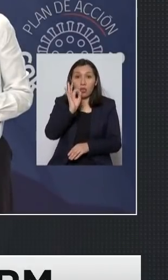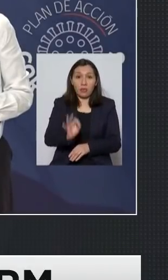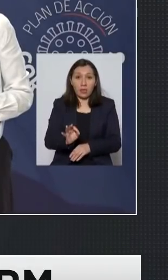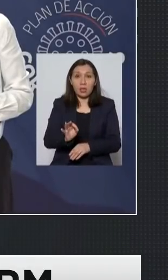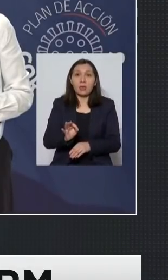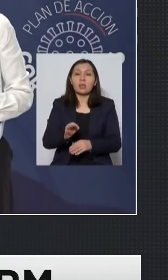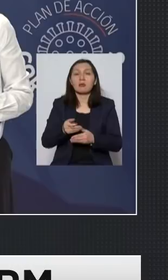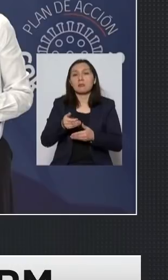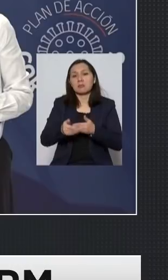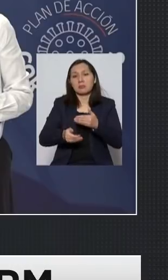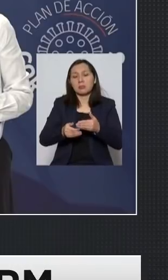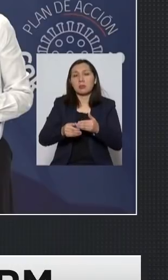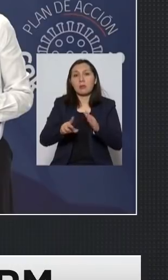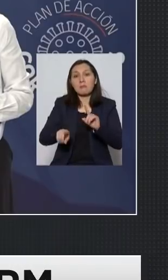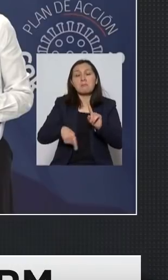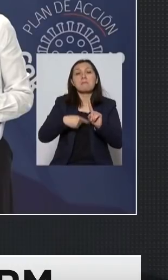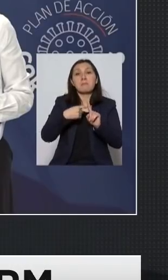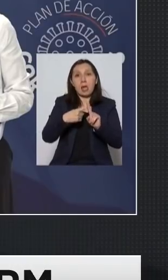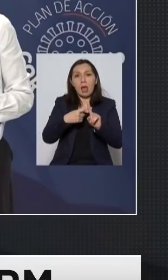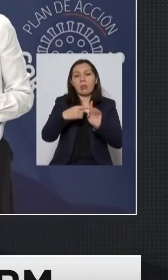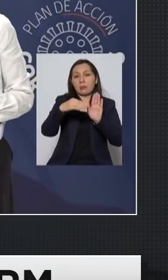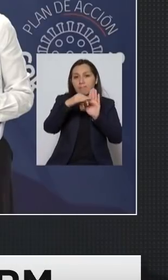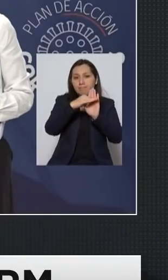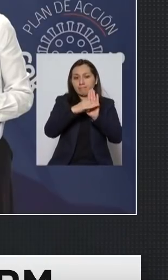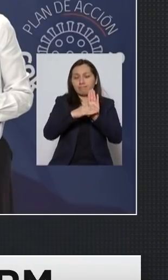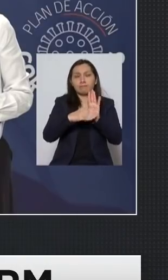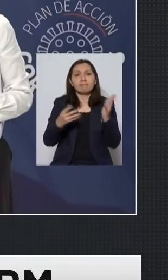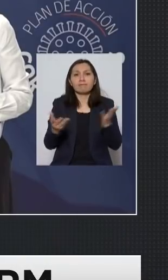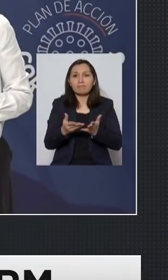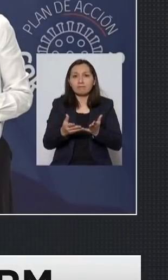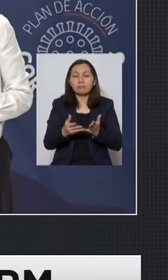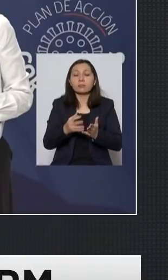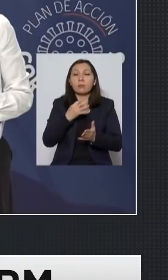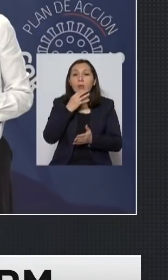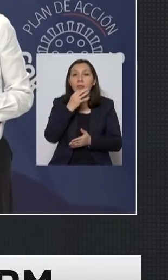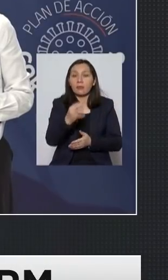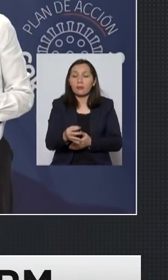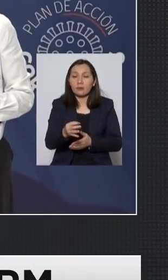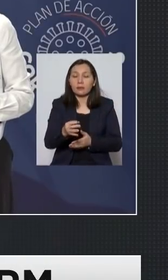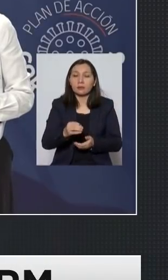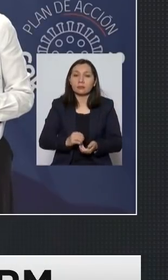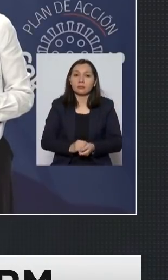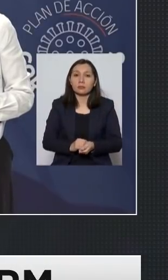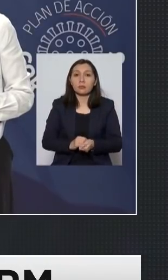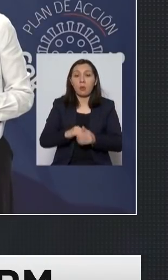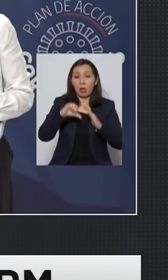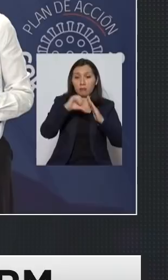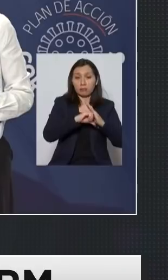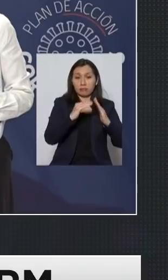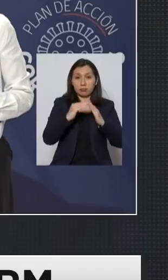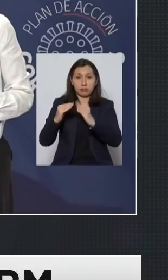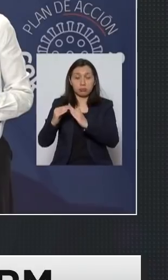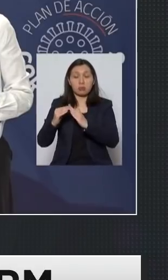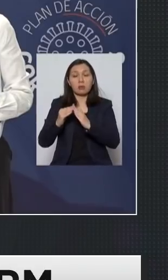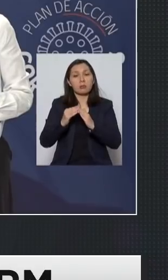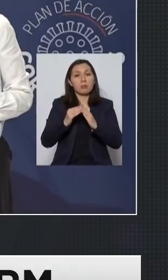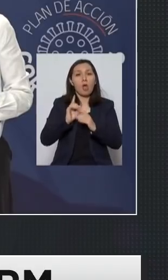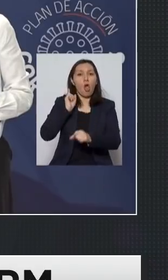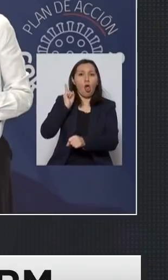hemos pasado una medida adicional que es este confinamiento en residencias